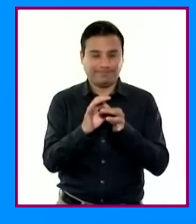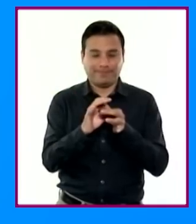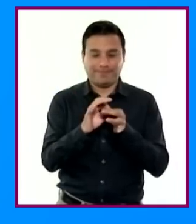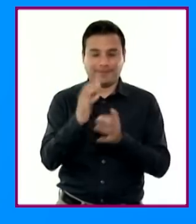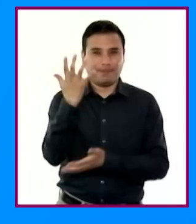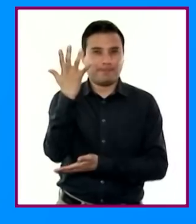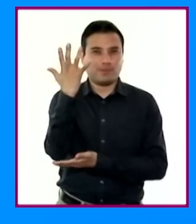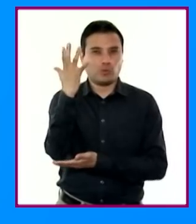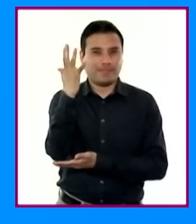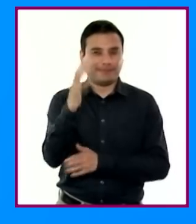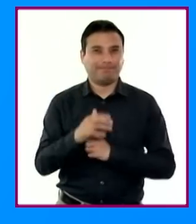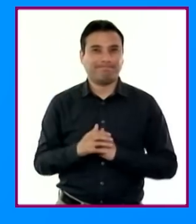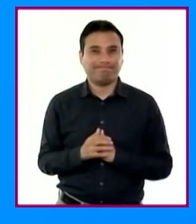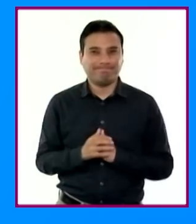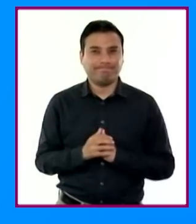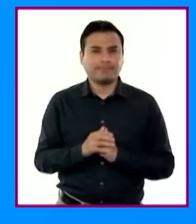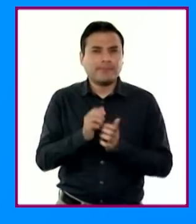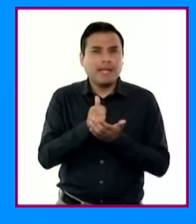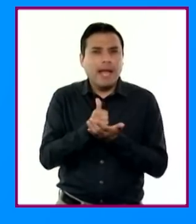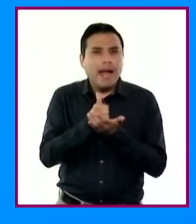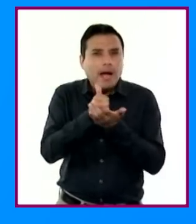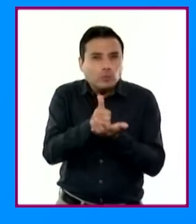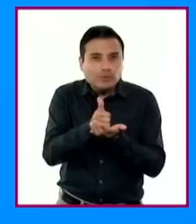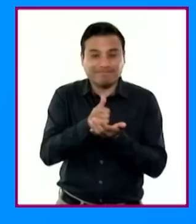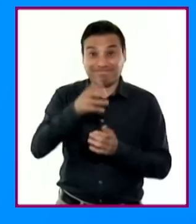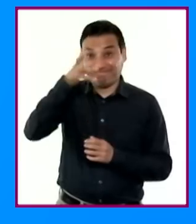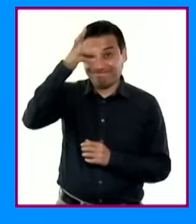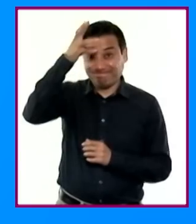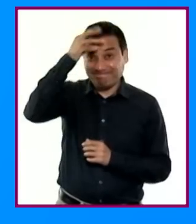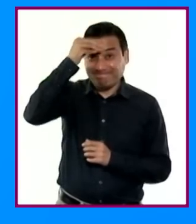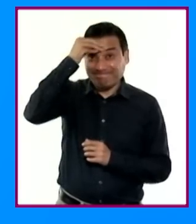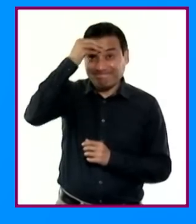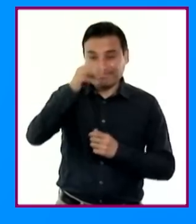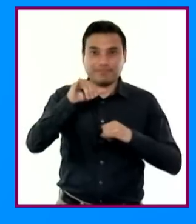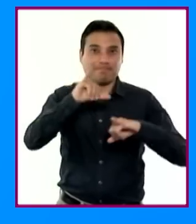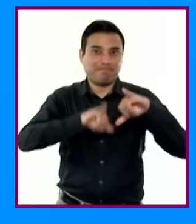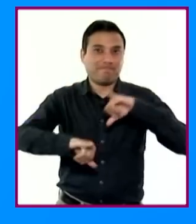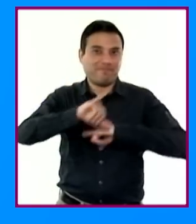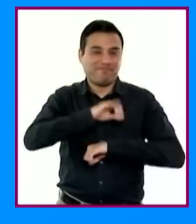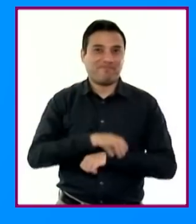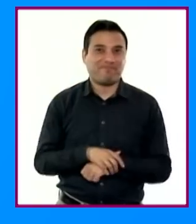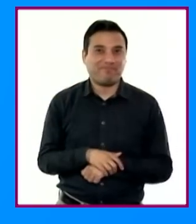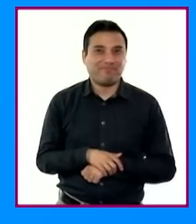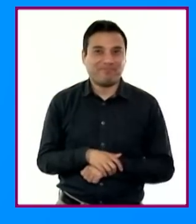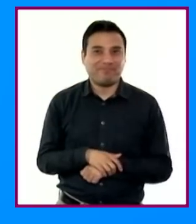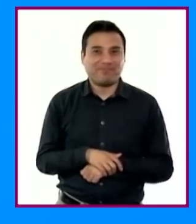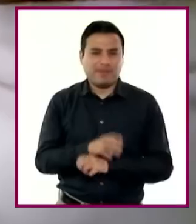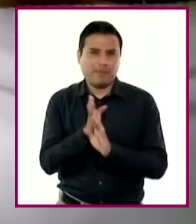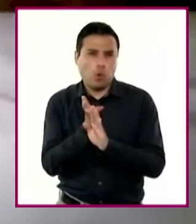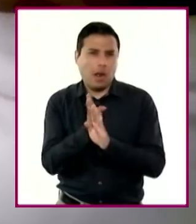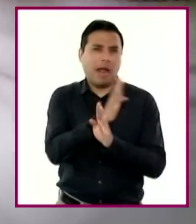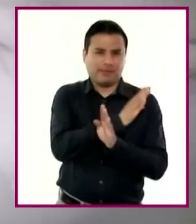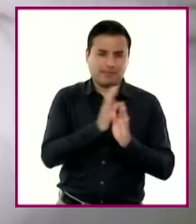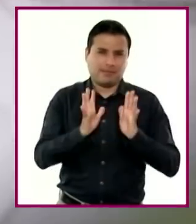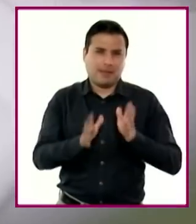favorecen el desarrollo de los saberes y del pensamiento científico de niñas y niños iniciado en fases anteriores. Para ello,